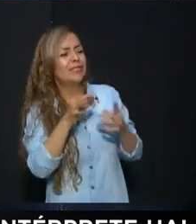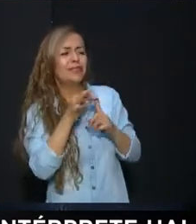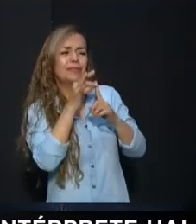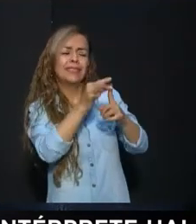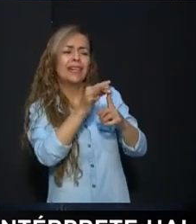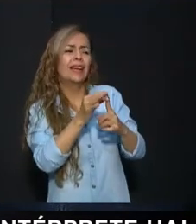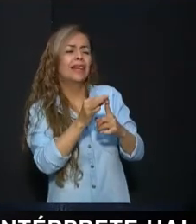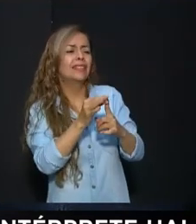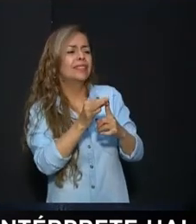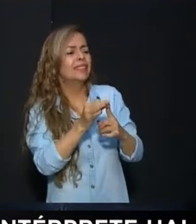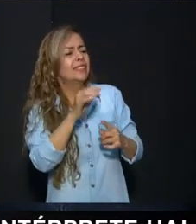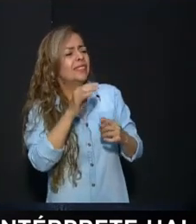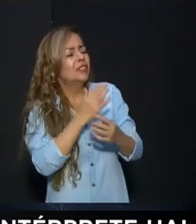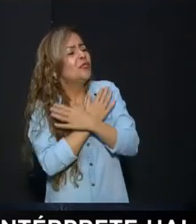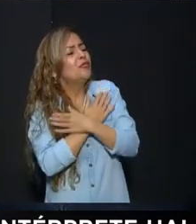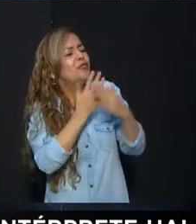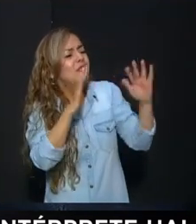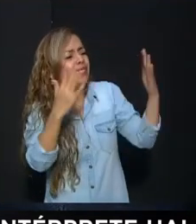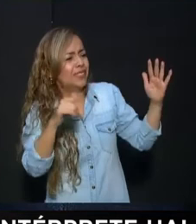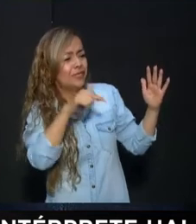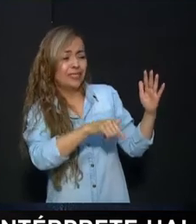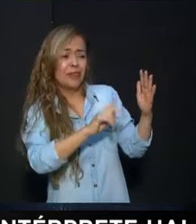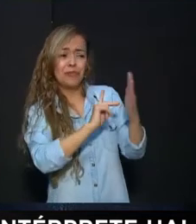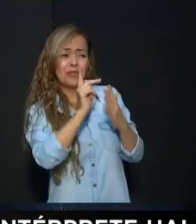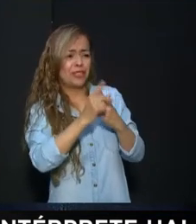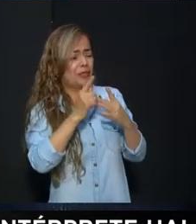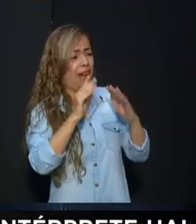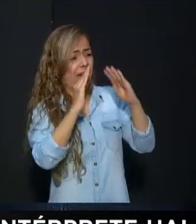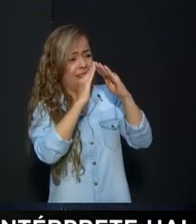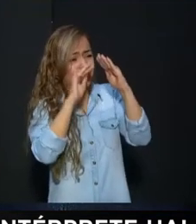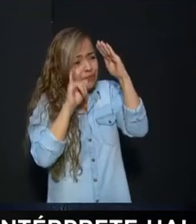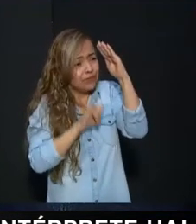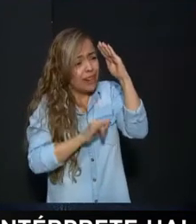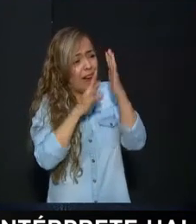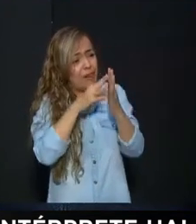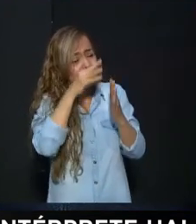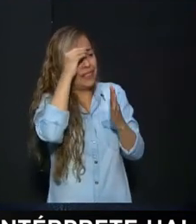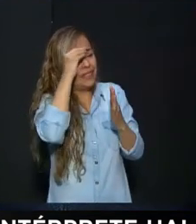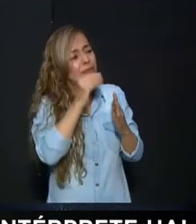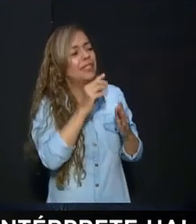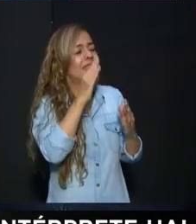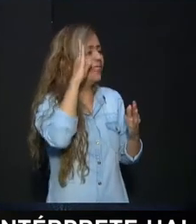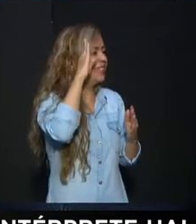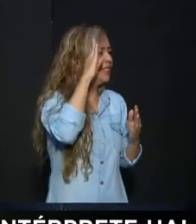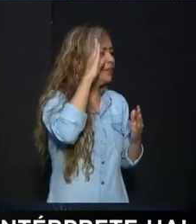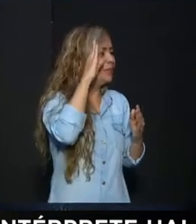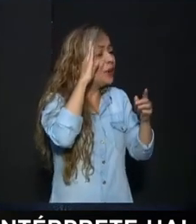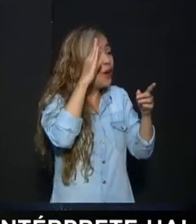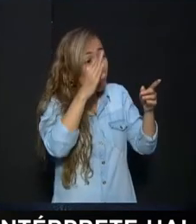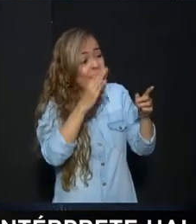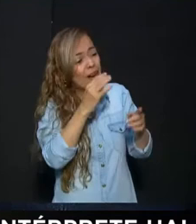Felicitar el programa En Casa Aprendemos Y para la compañera De la UA El señor rector De la institución